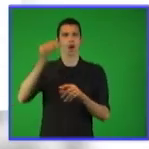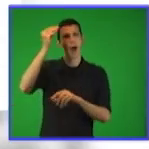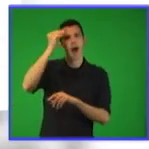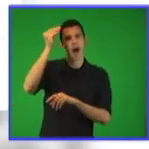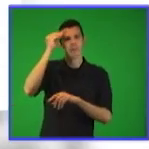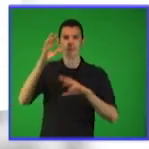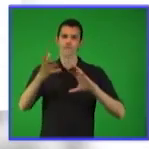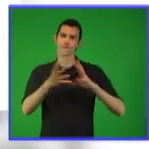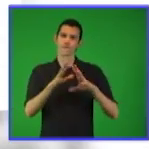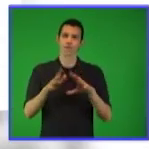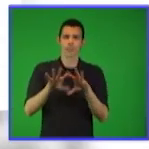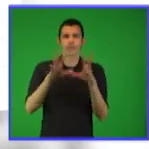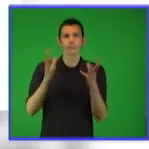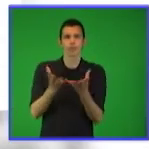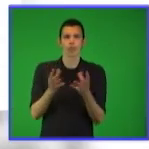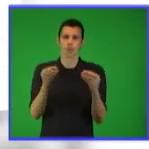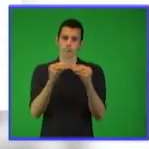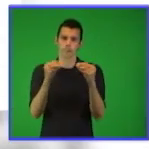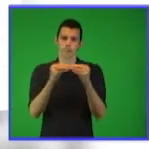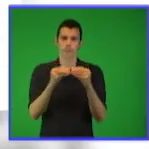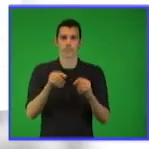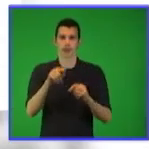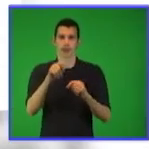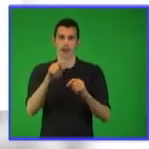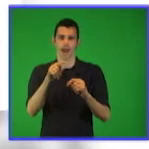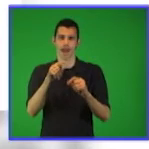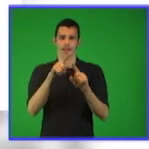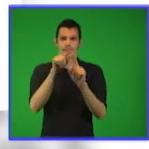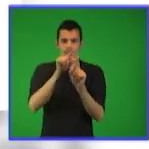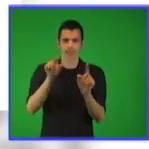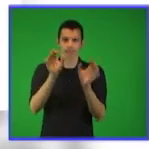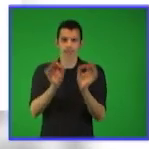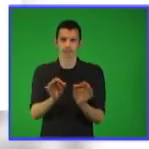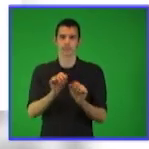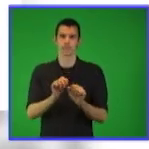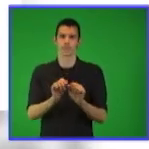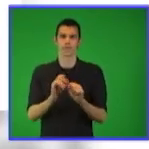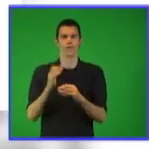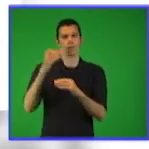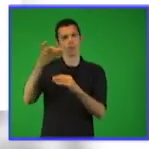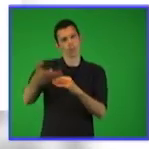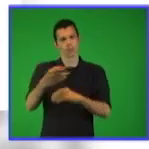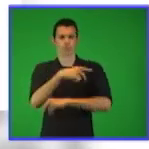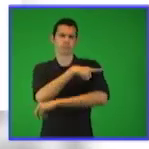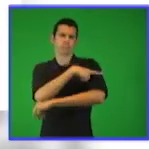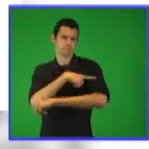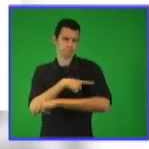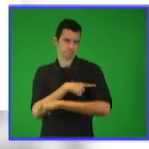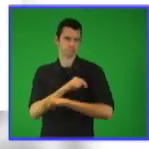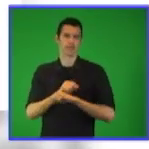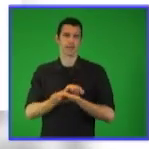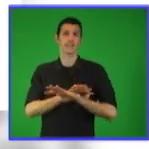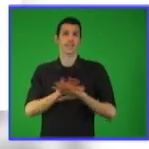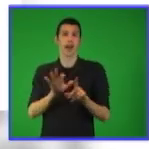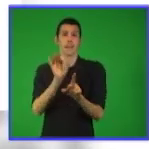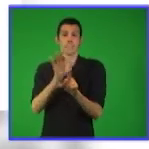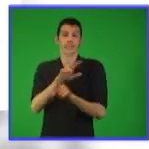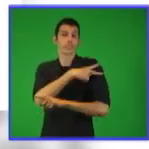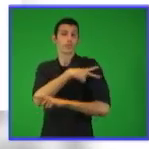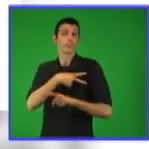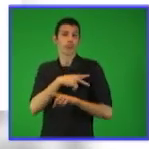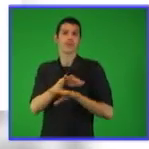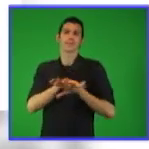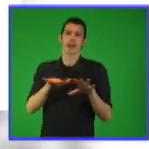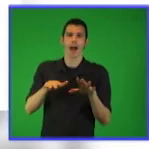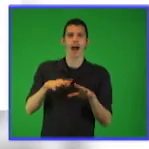en la primera infancia y después en la escuela primaria en la secundaria básica se formaliza